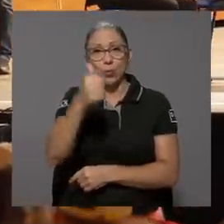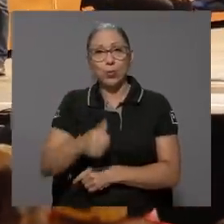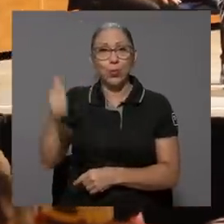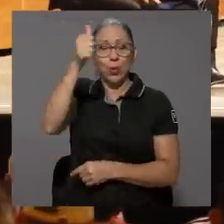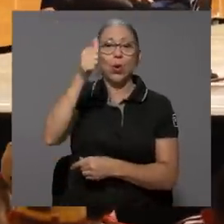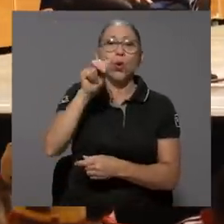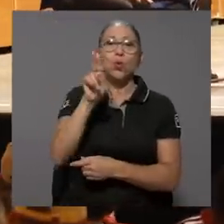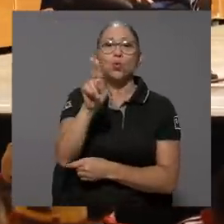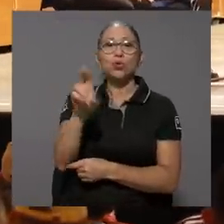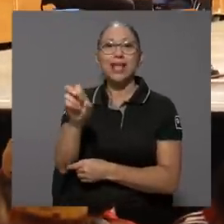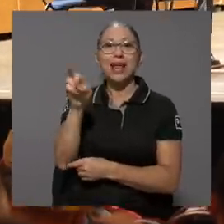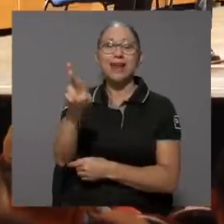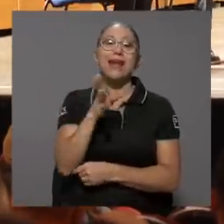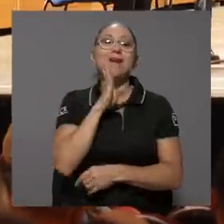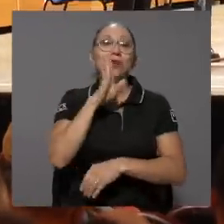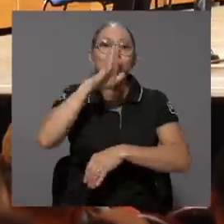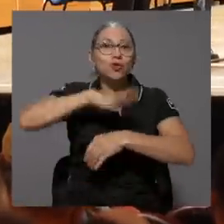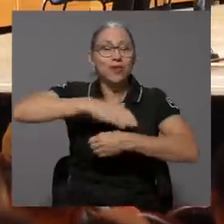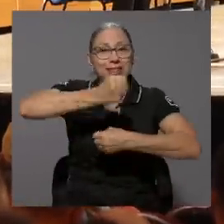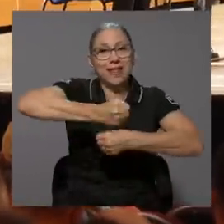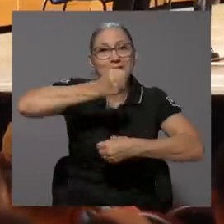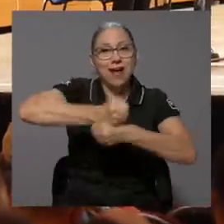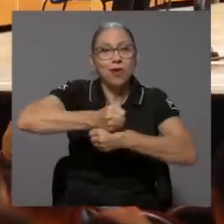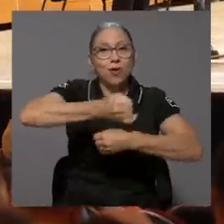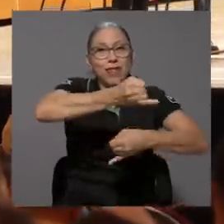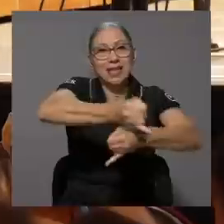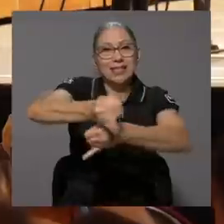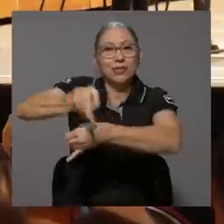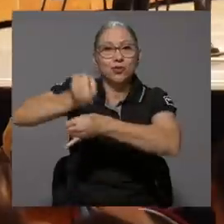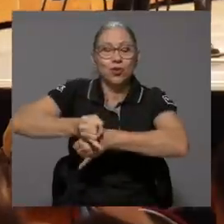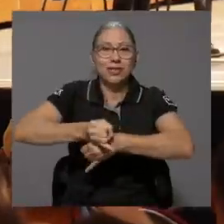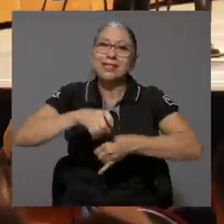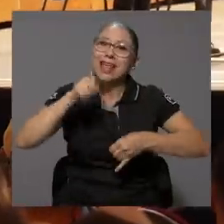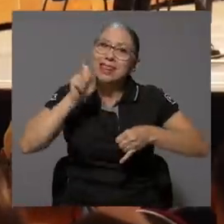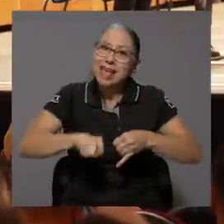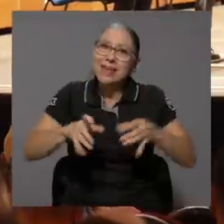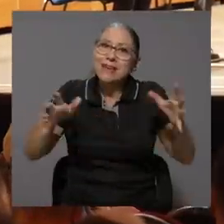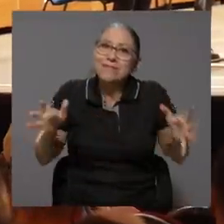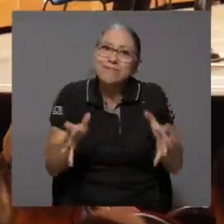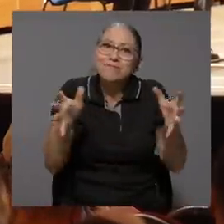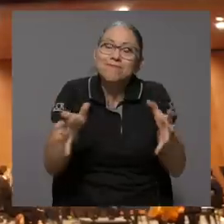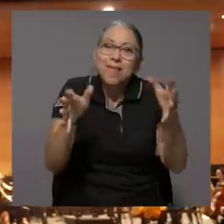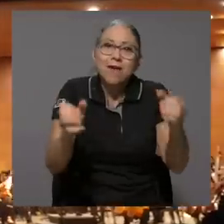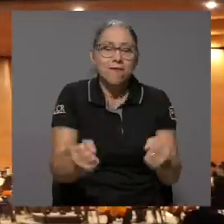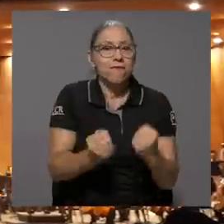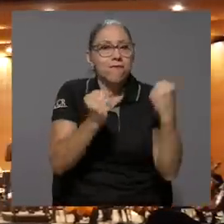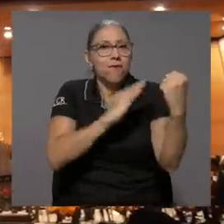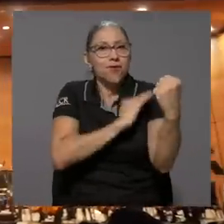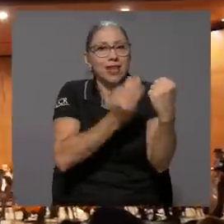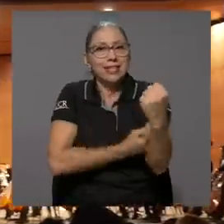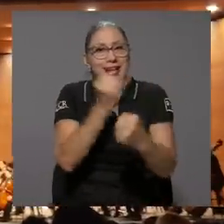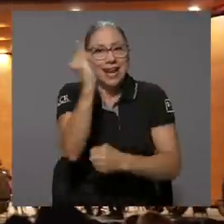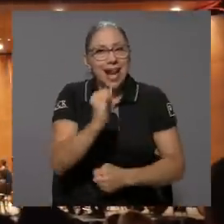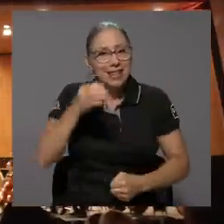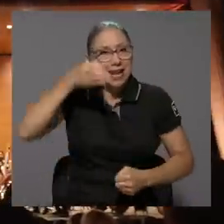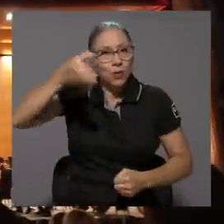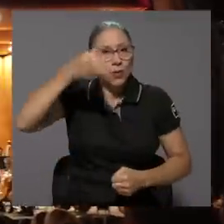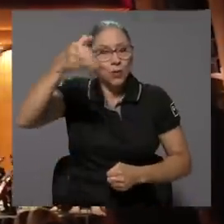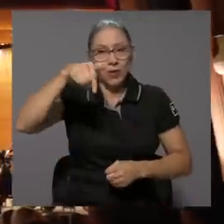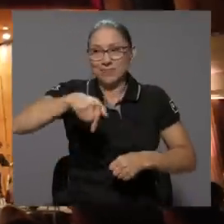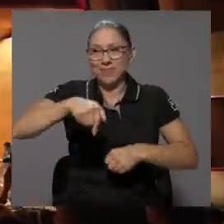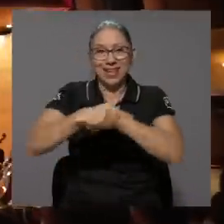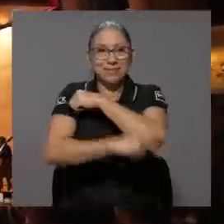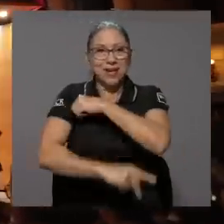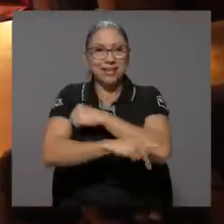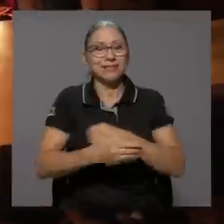rector de la UCR, destacó el trabajo de las instituciones que se debe fomentar para fortalecer el arte y la cultura en el